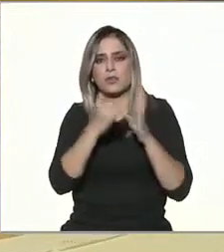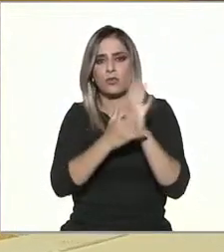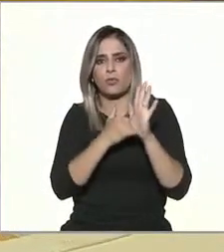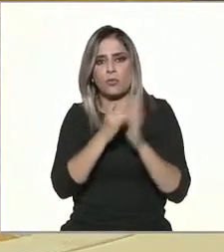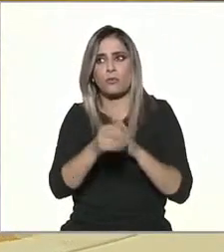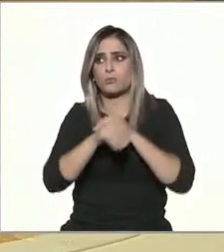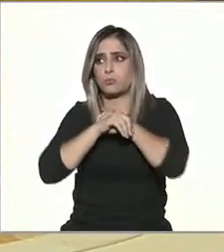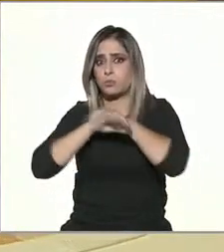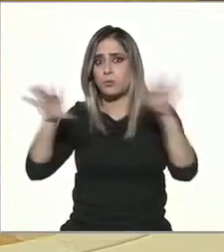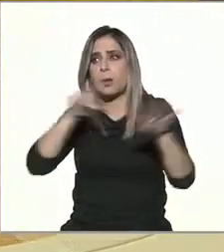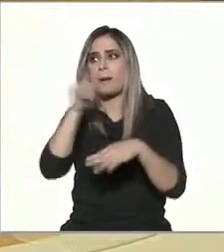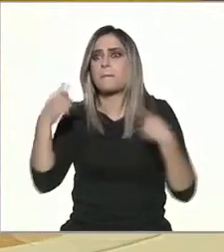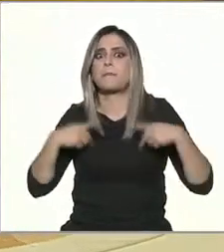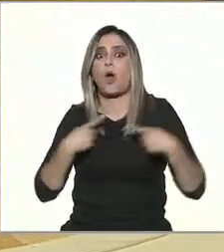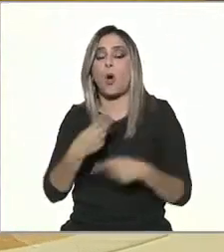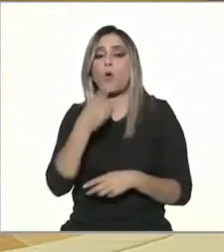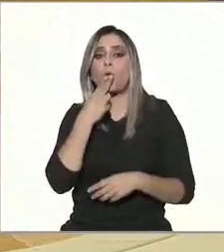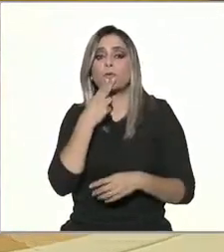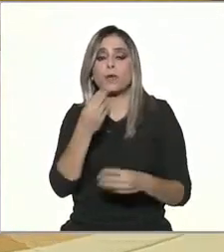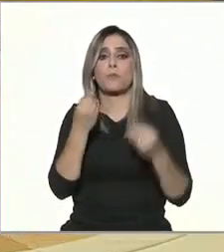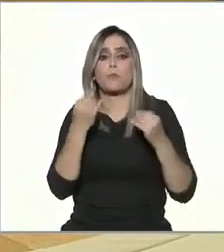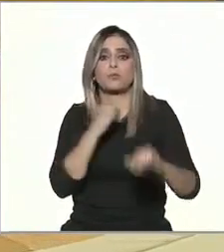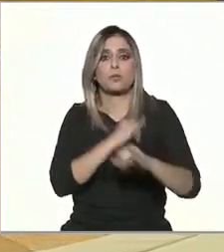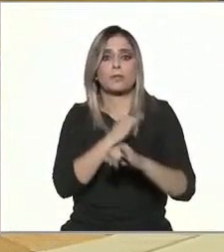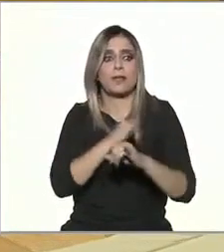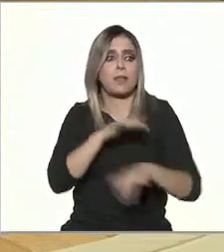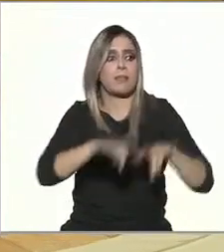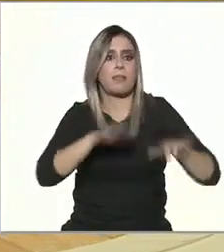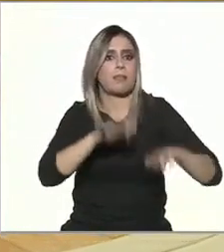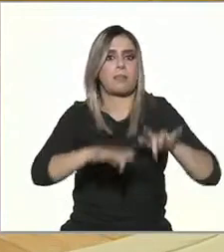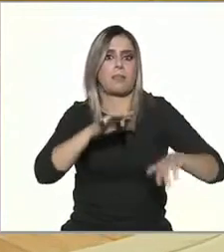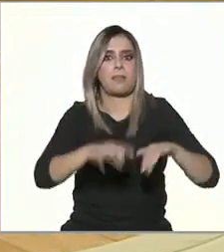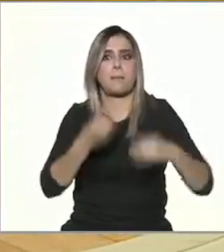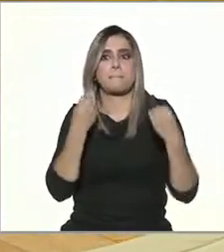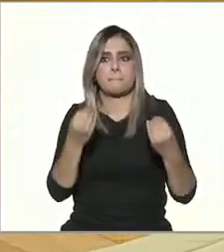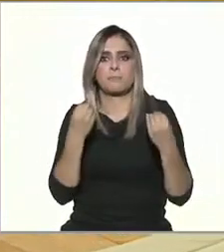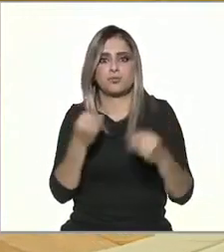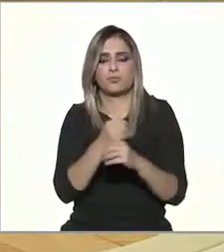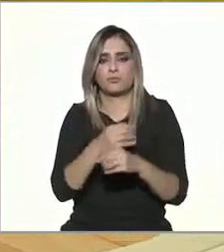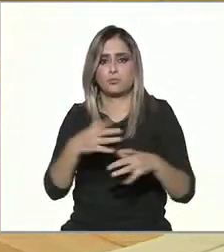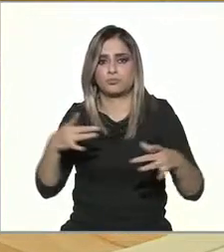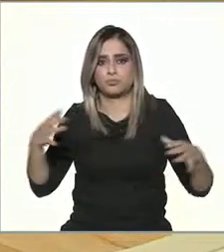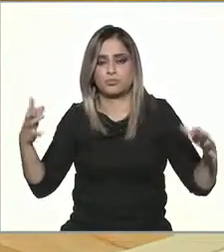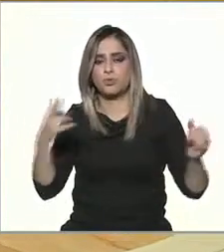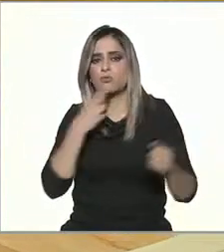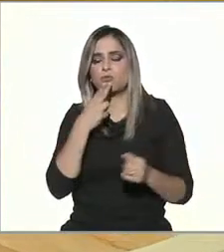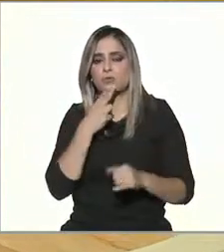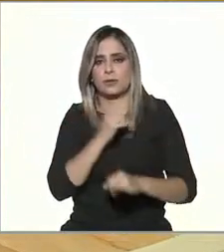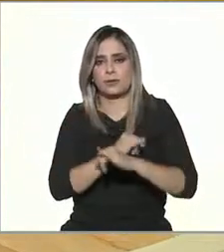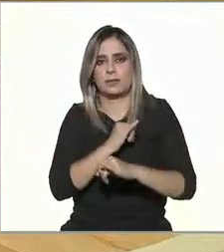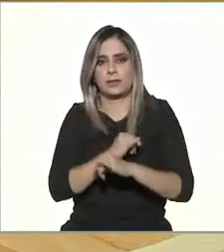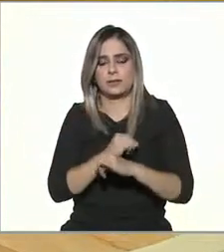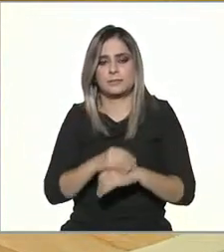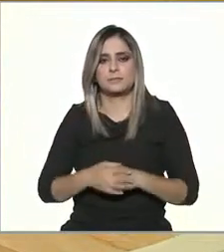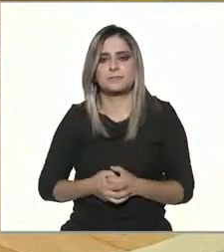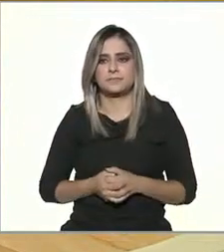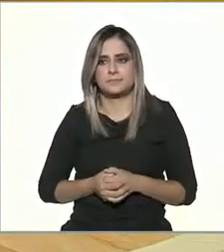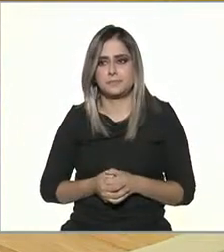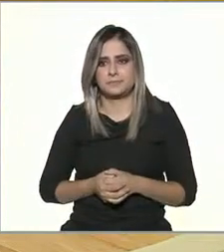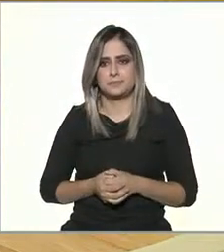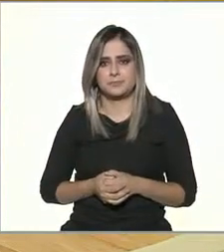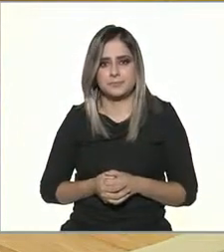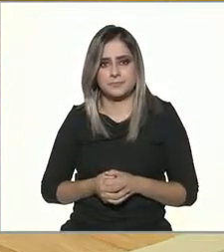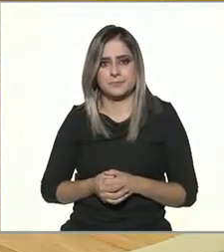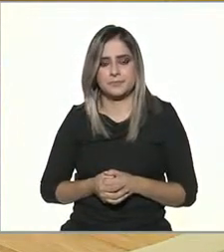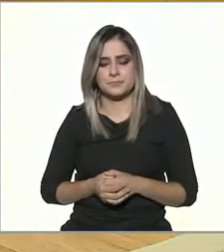empiezan a cobrar esta gran, o a ganar esta gran cantidad de seguidores, ¿no? De personas que estaban de usuarios, digamos, en esta